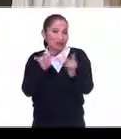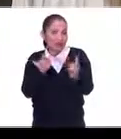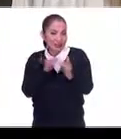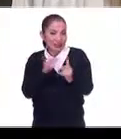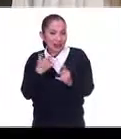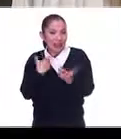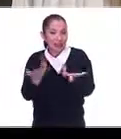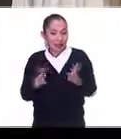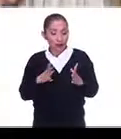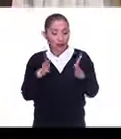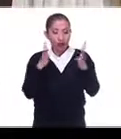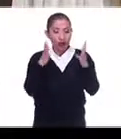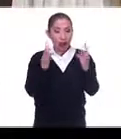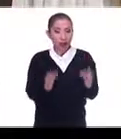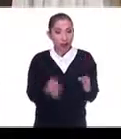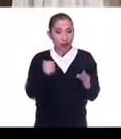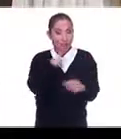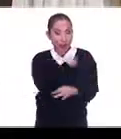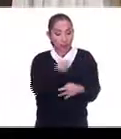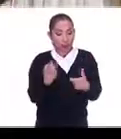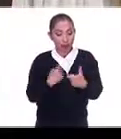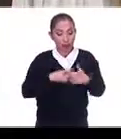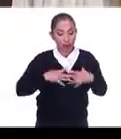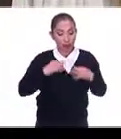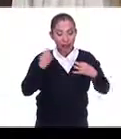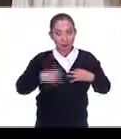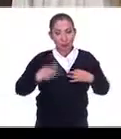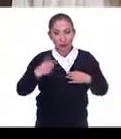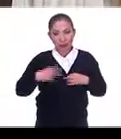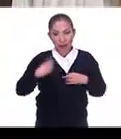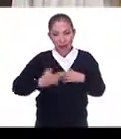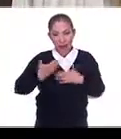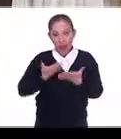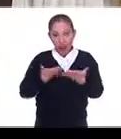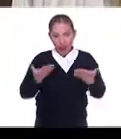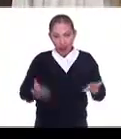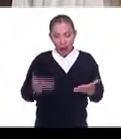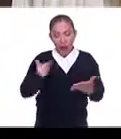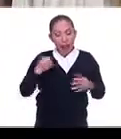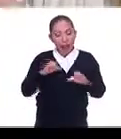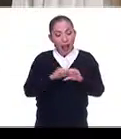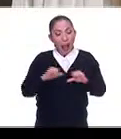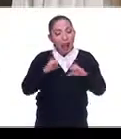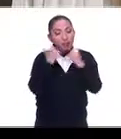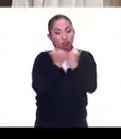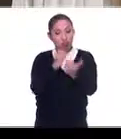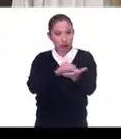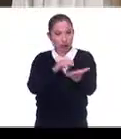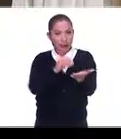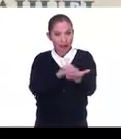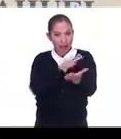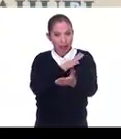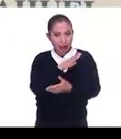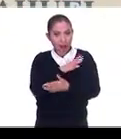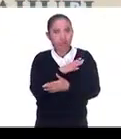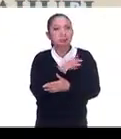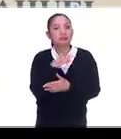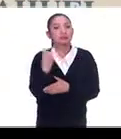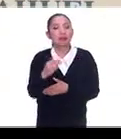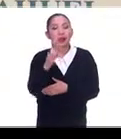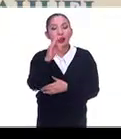fundar, o ser miembro fundador de lo que se llama una asociación que todavía existe,